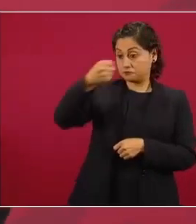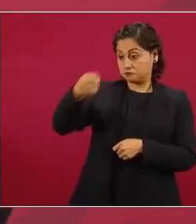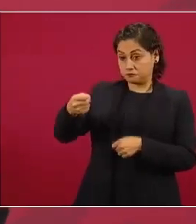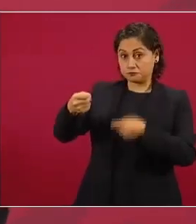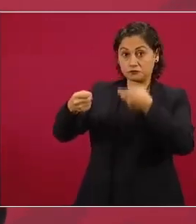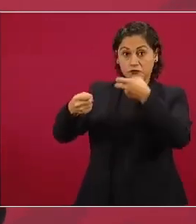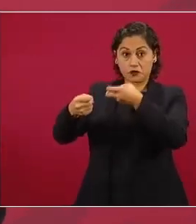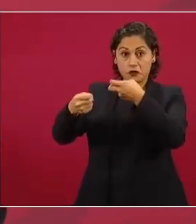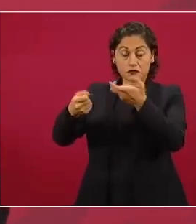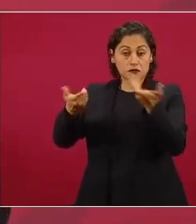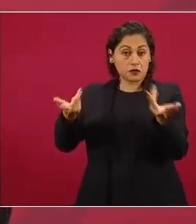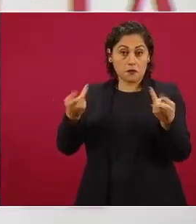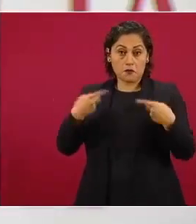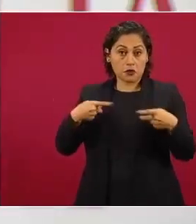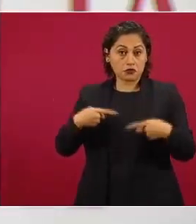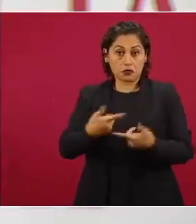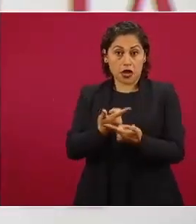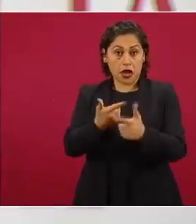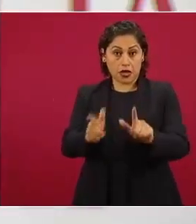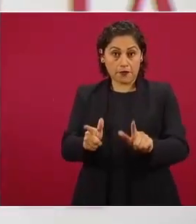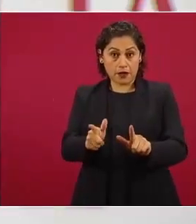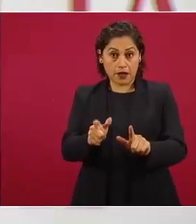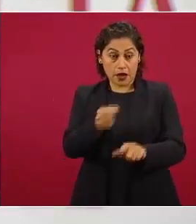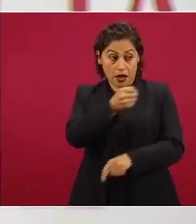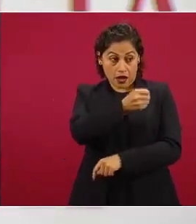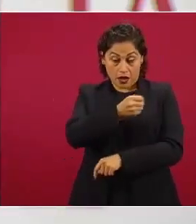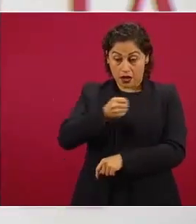como un detenido bueno